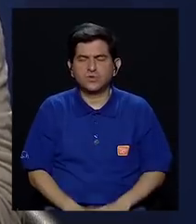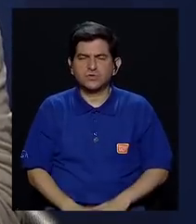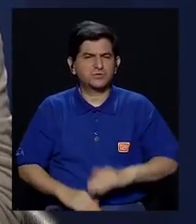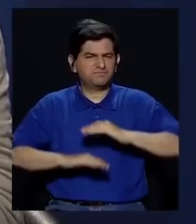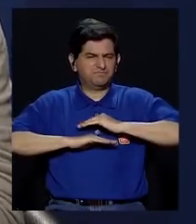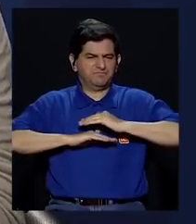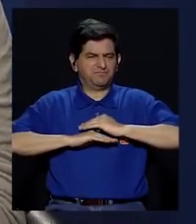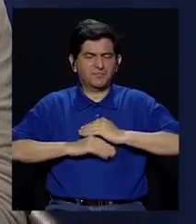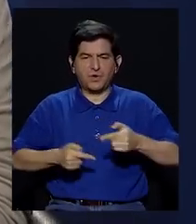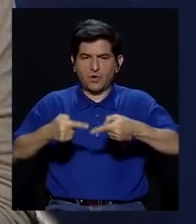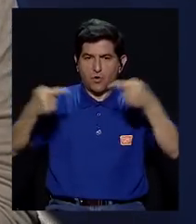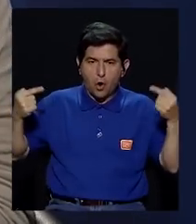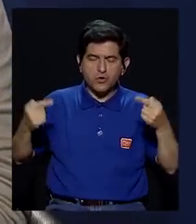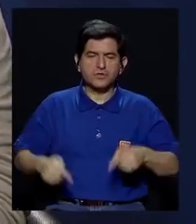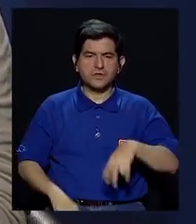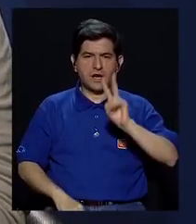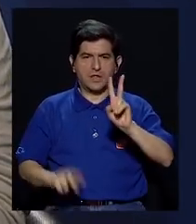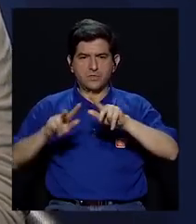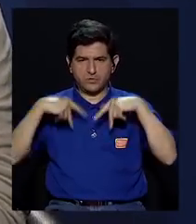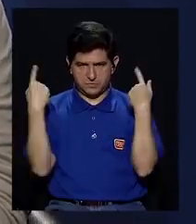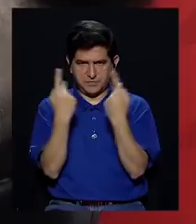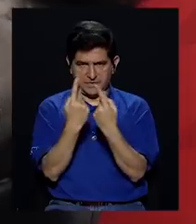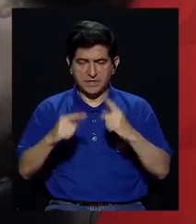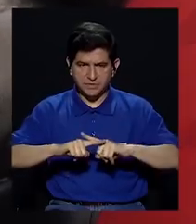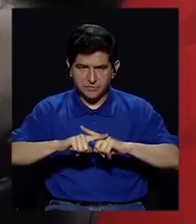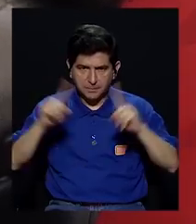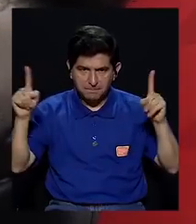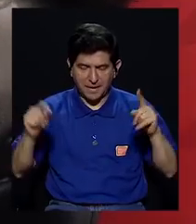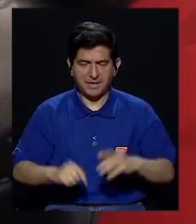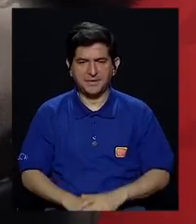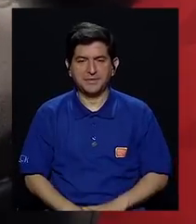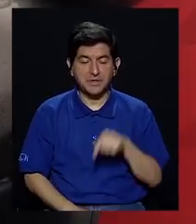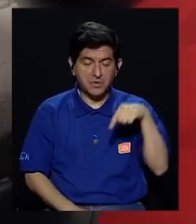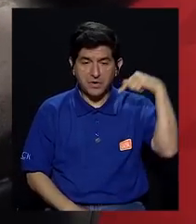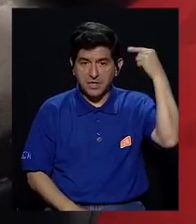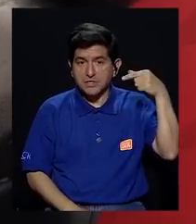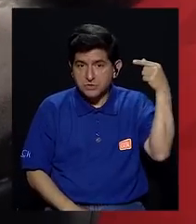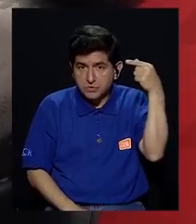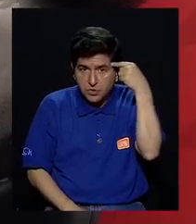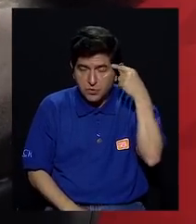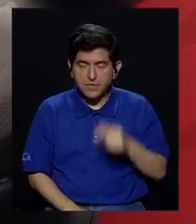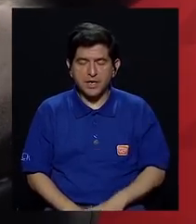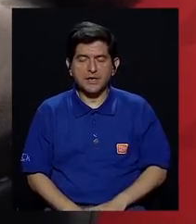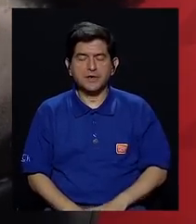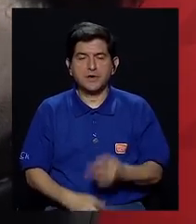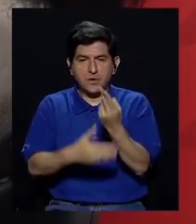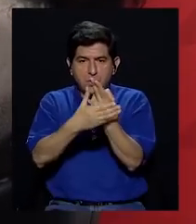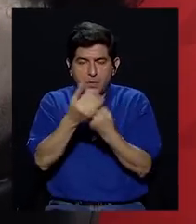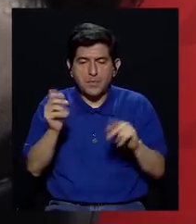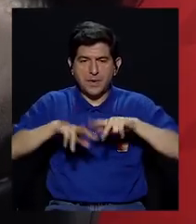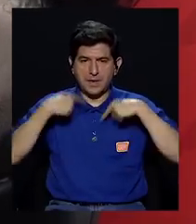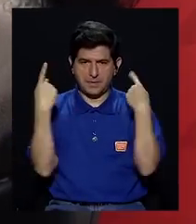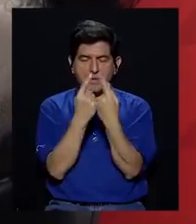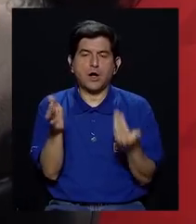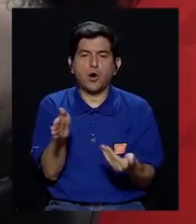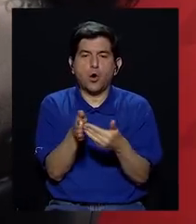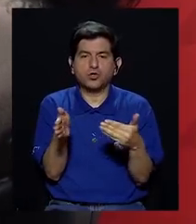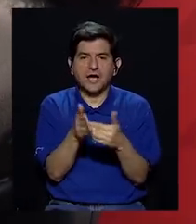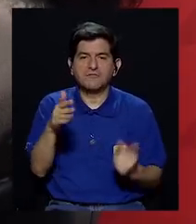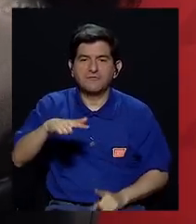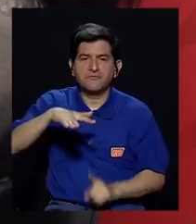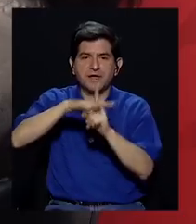descontento frente al bipartidismo. Pero a lo largo de este gobierno el bipartidismo resurgió.